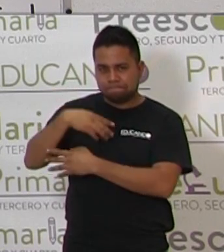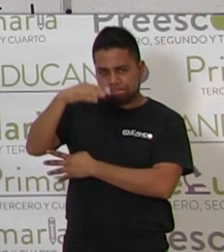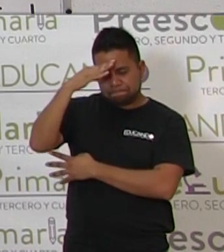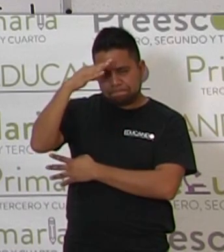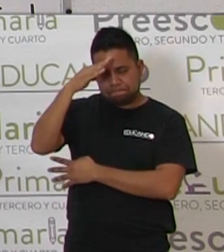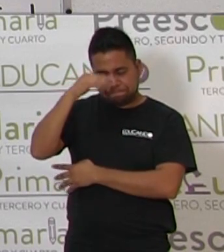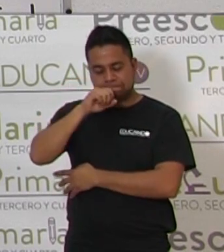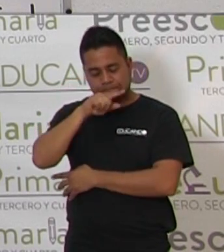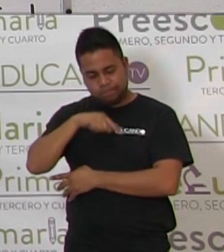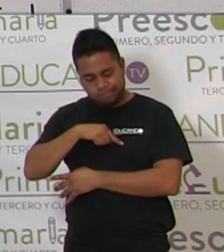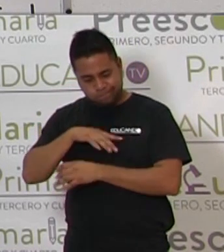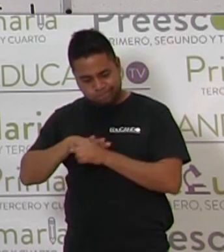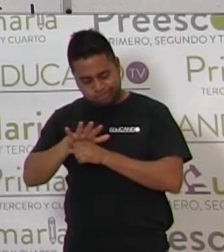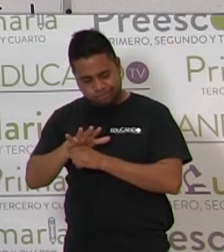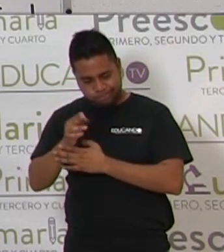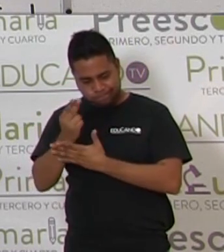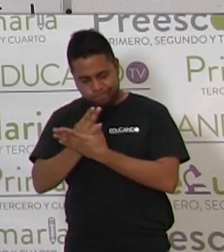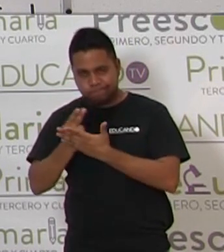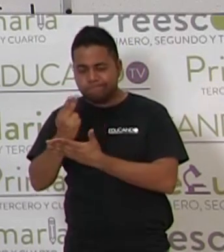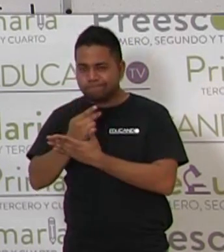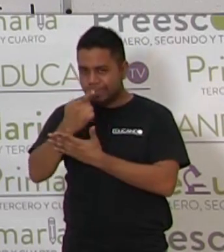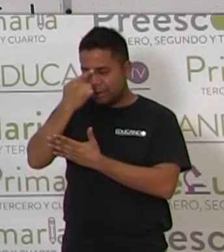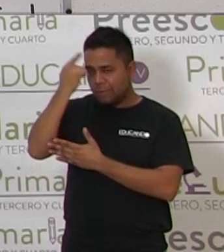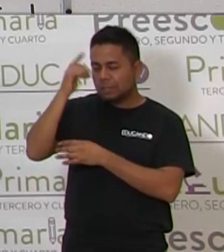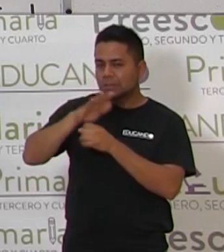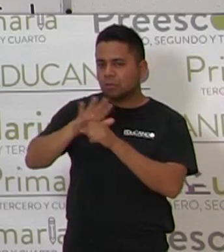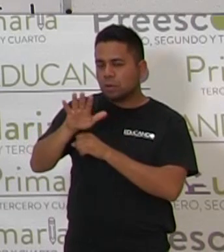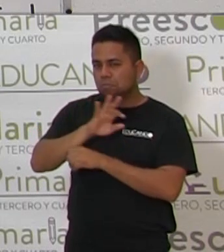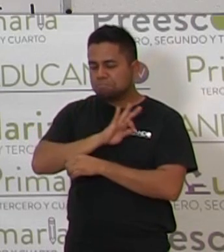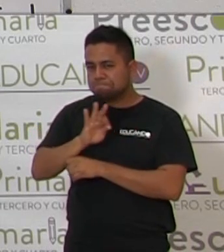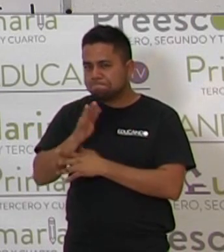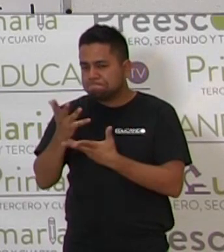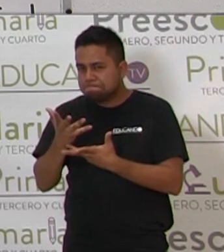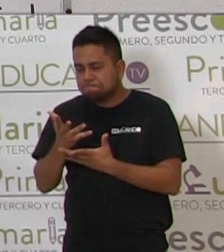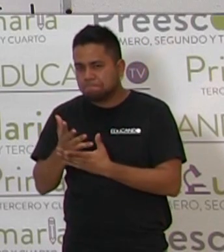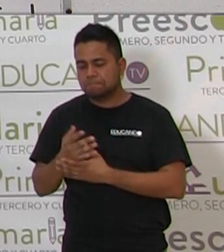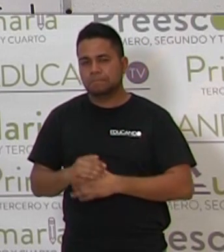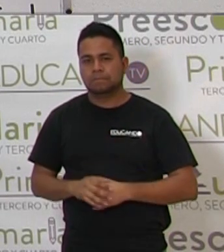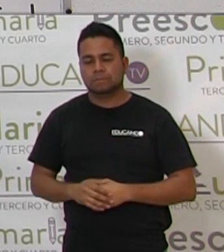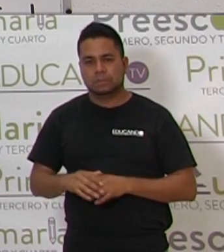dibujar menos, que se me haga menos complicado. ¿Te parece un ala?